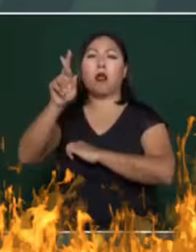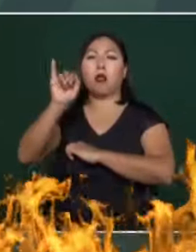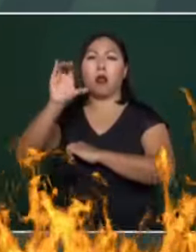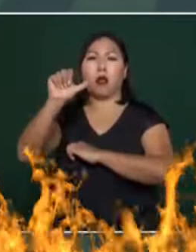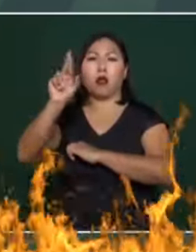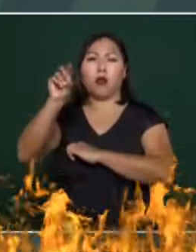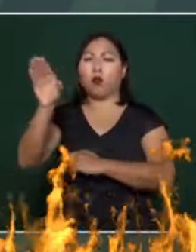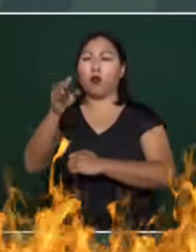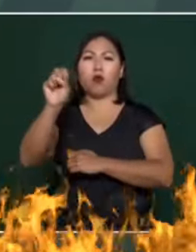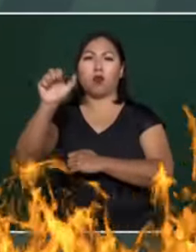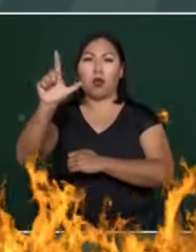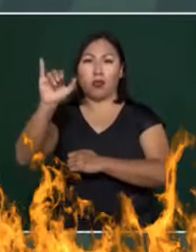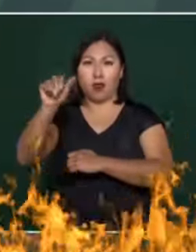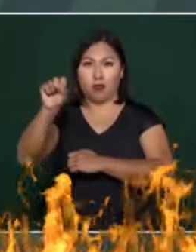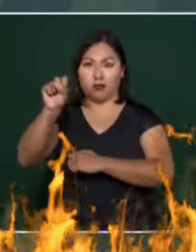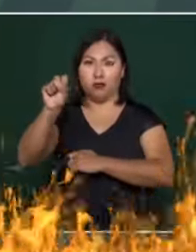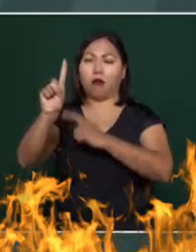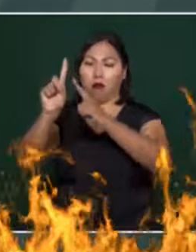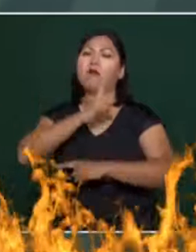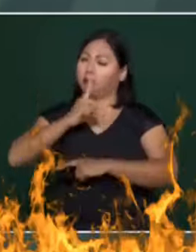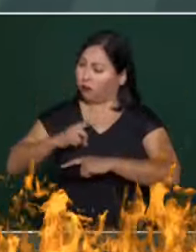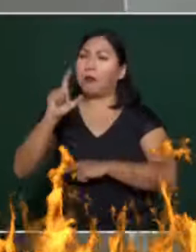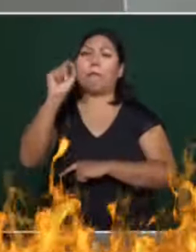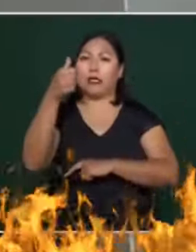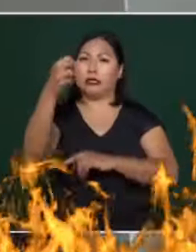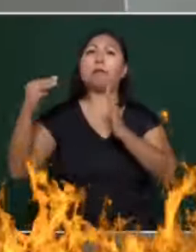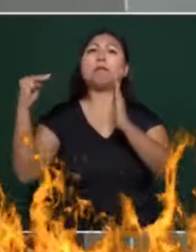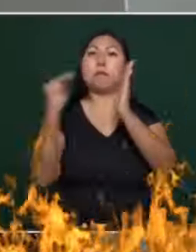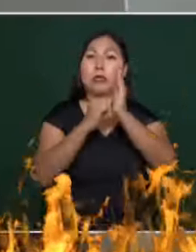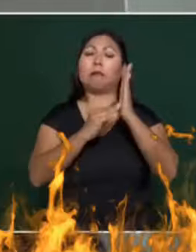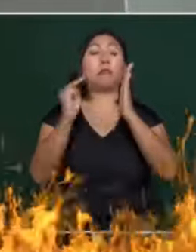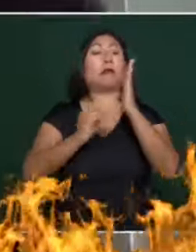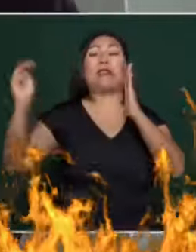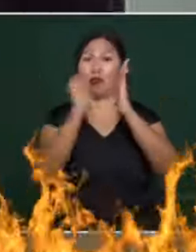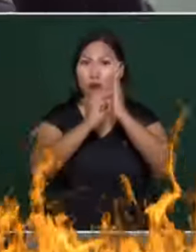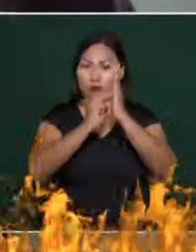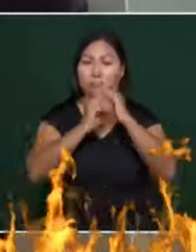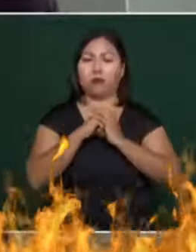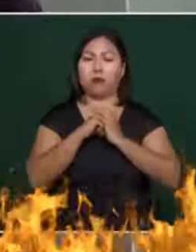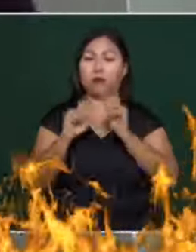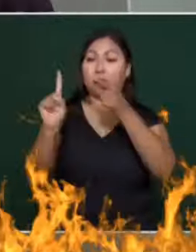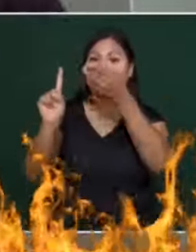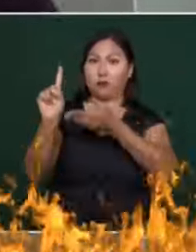que es una deuda de 26 mil millones de pesos que ya pasó